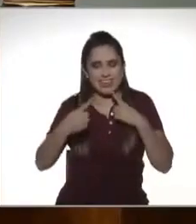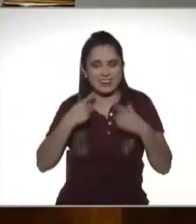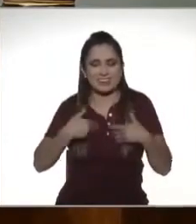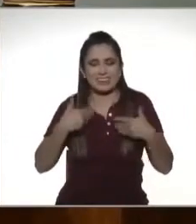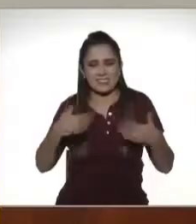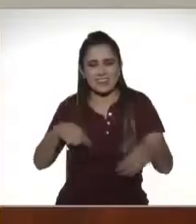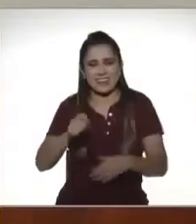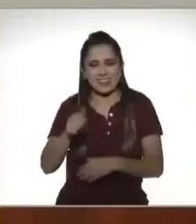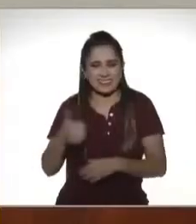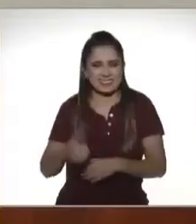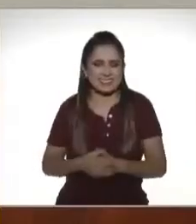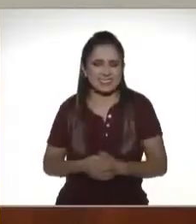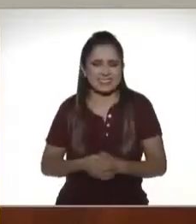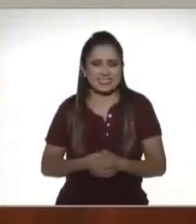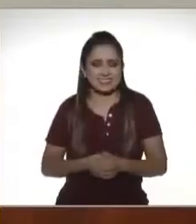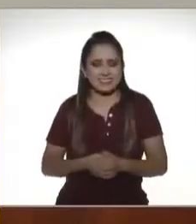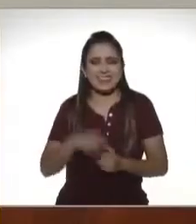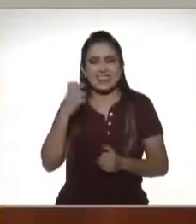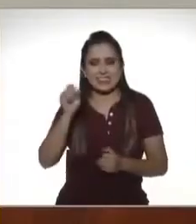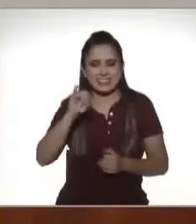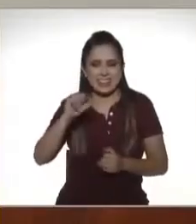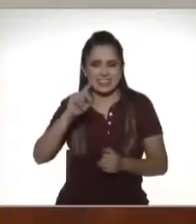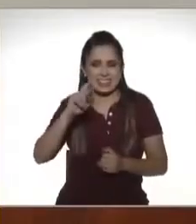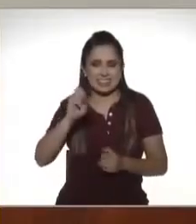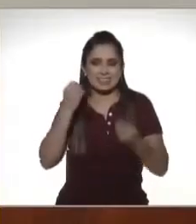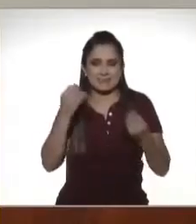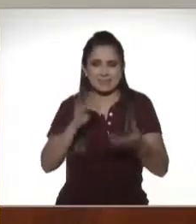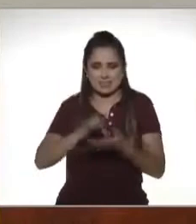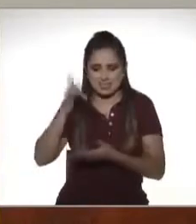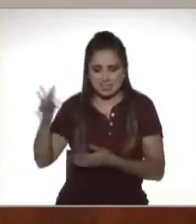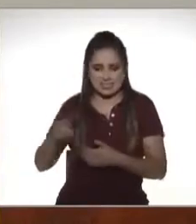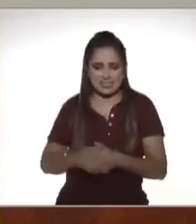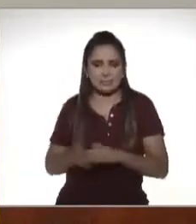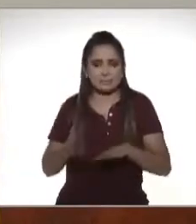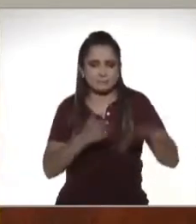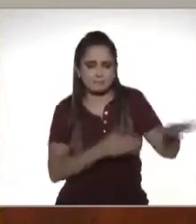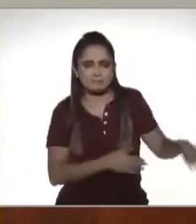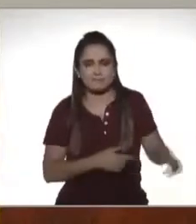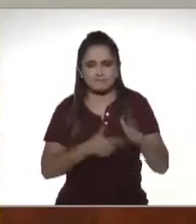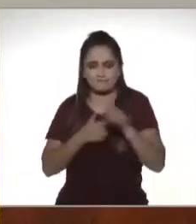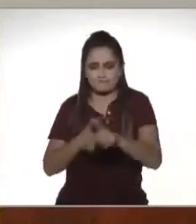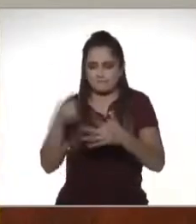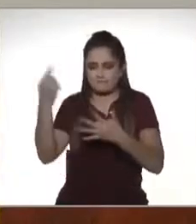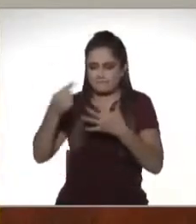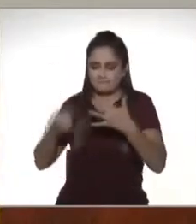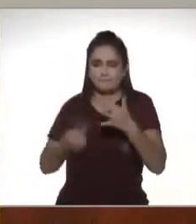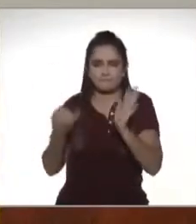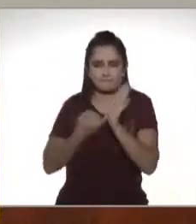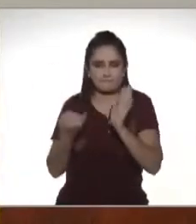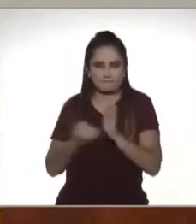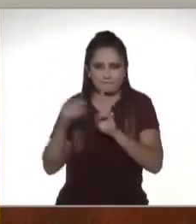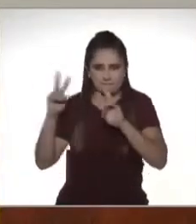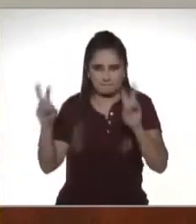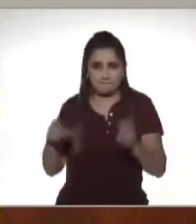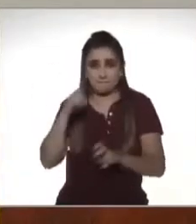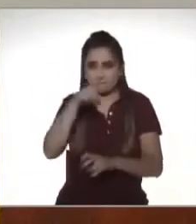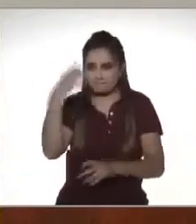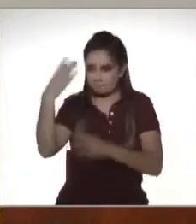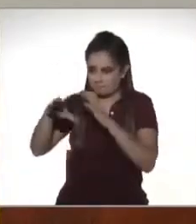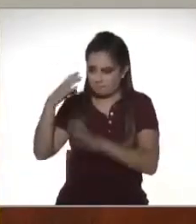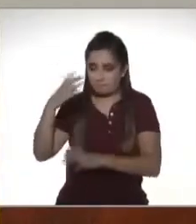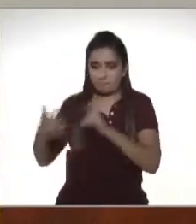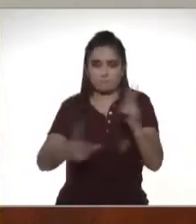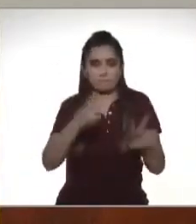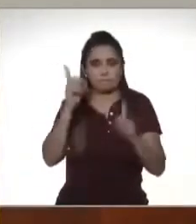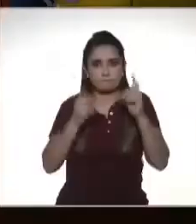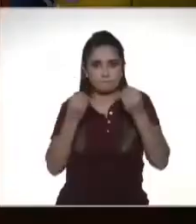11 Así es Andrés muchas gracias y continuando con el ABC de los impuestos vamos con más dudas que ustedes nos han hecho llegar en las redes